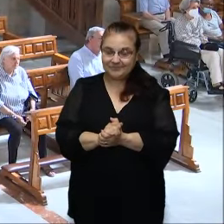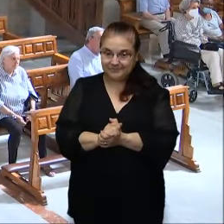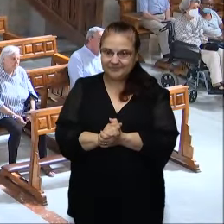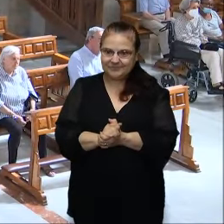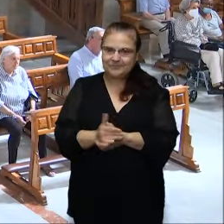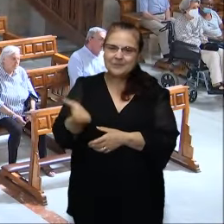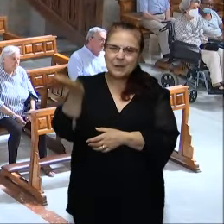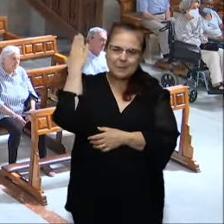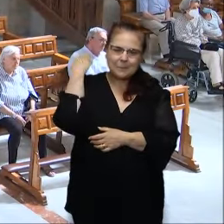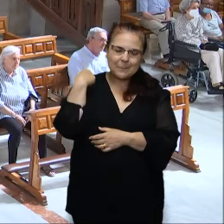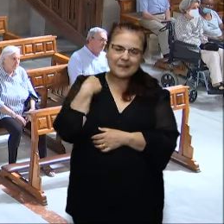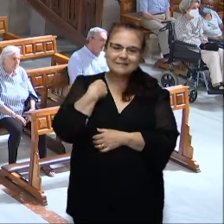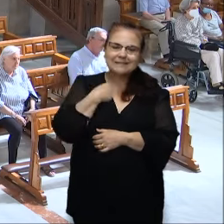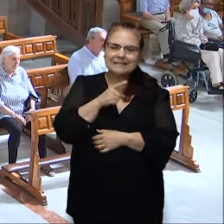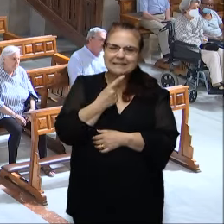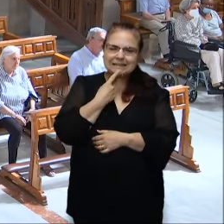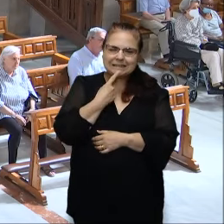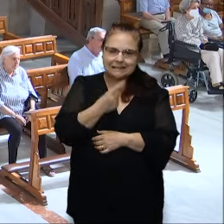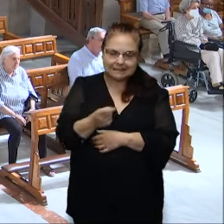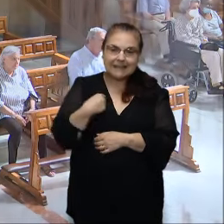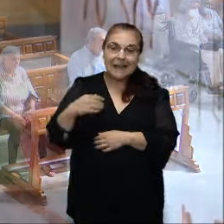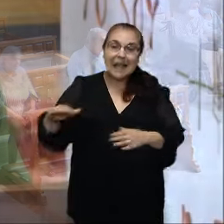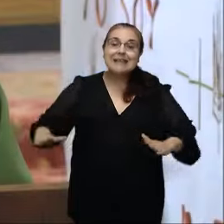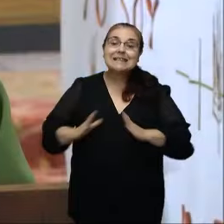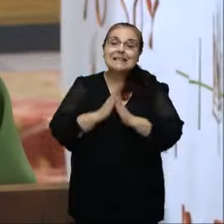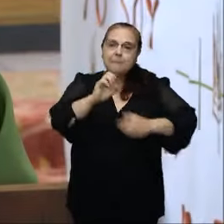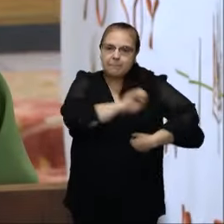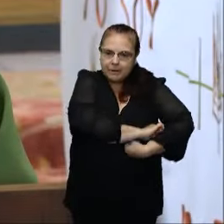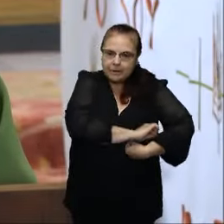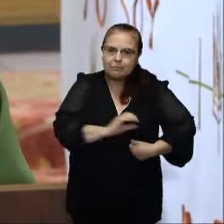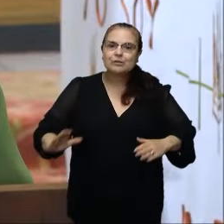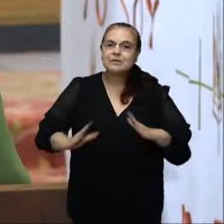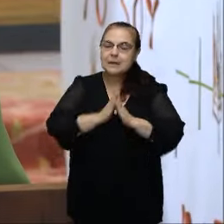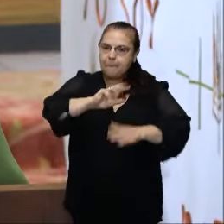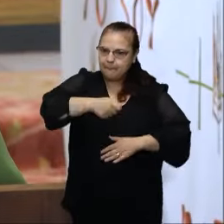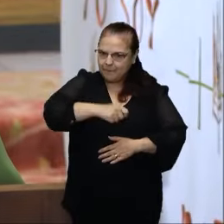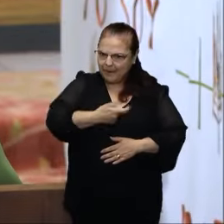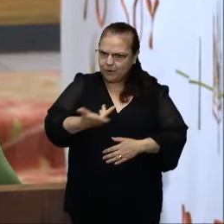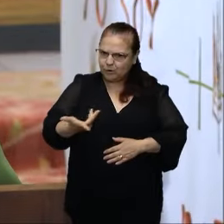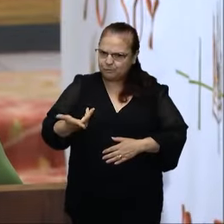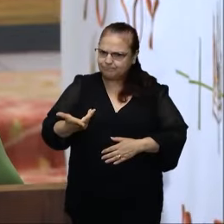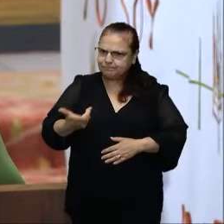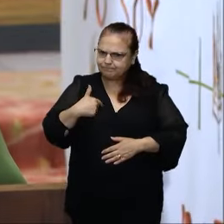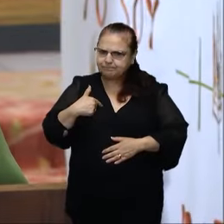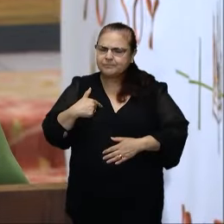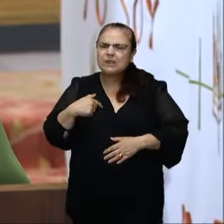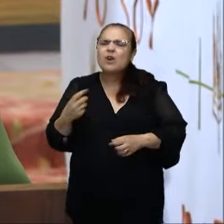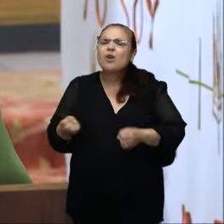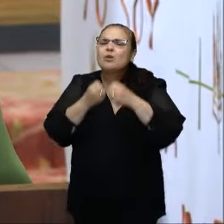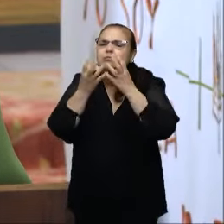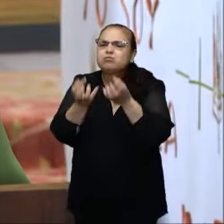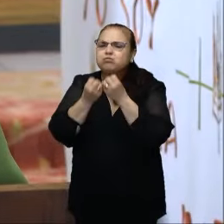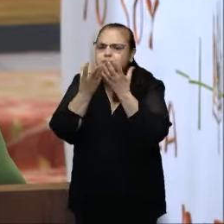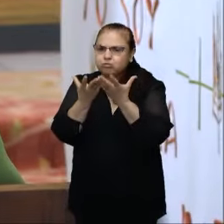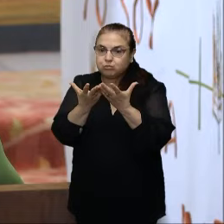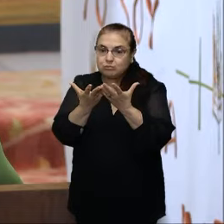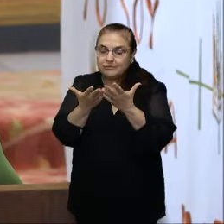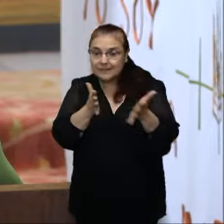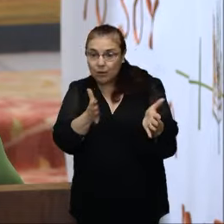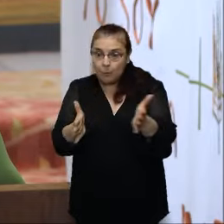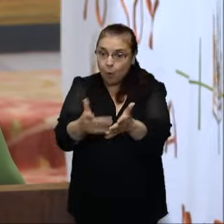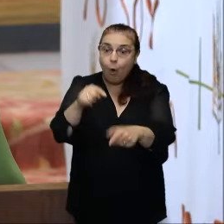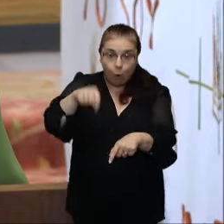Decíamos que San Pablo y San Pedro, en todas sus cartas, nos dan itinerarios. Hoy vuelve a aparecer